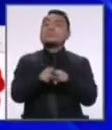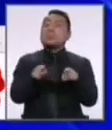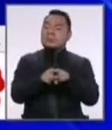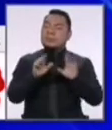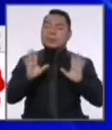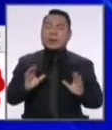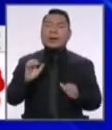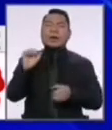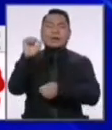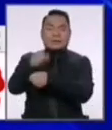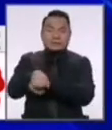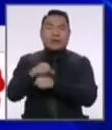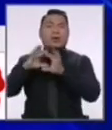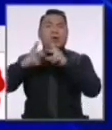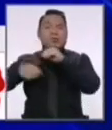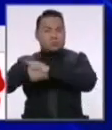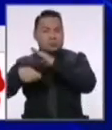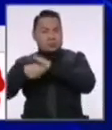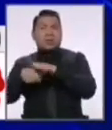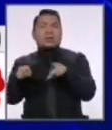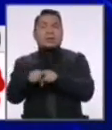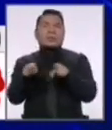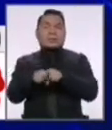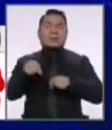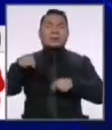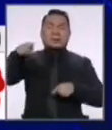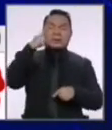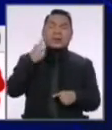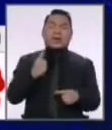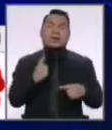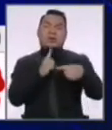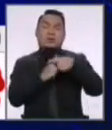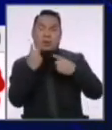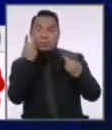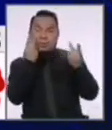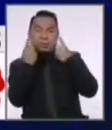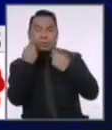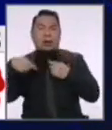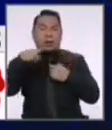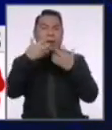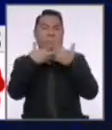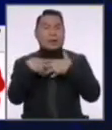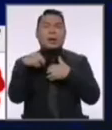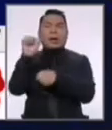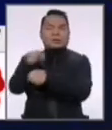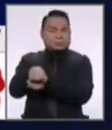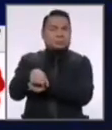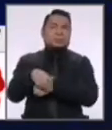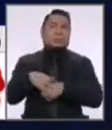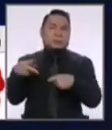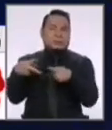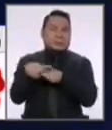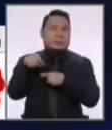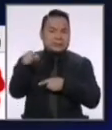tiempo vencer la corrupción y vencer esta posición de ventaja abusiva de algunas empresas. Eso también tiene que parar.